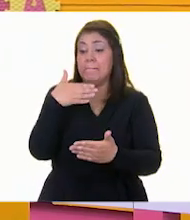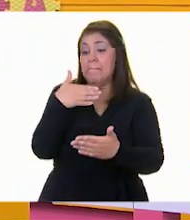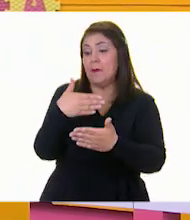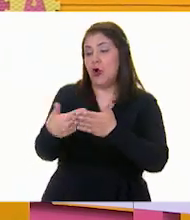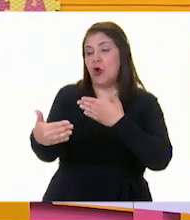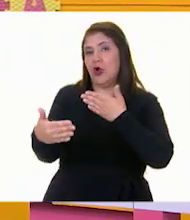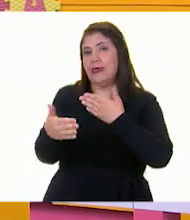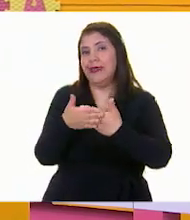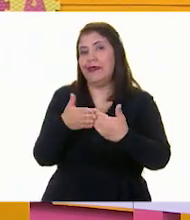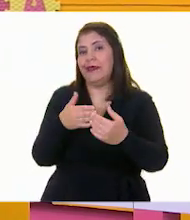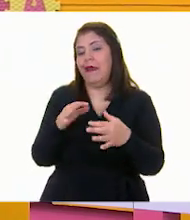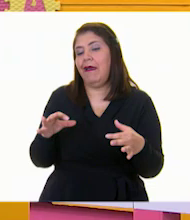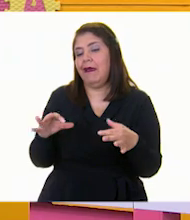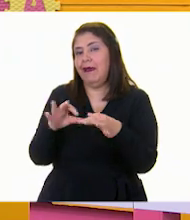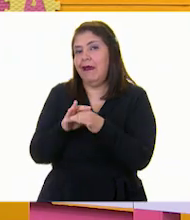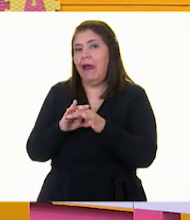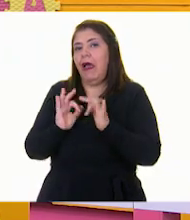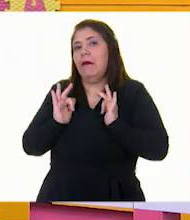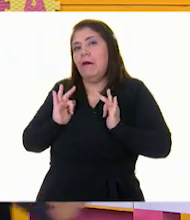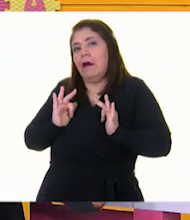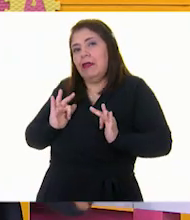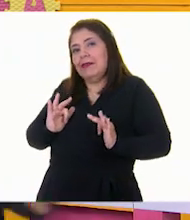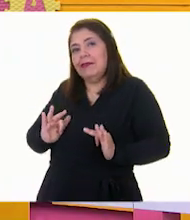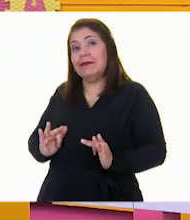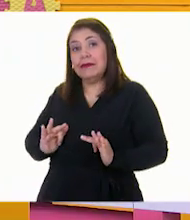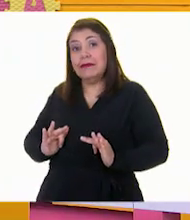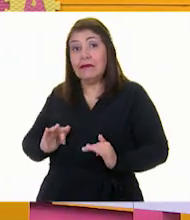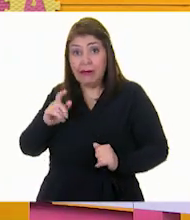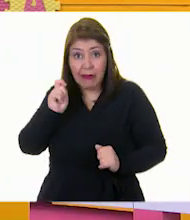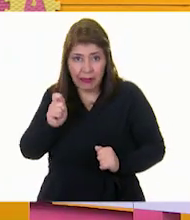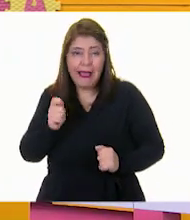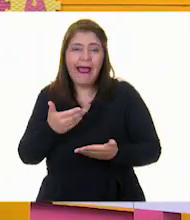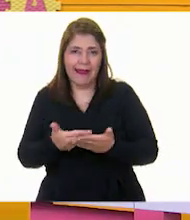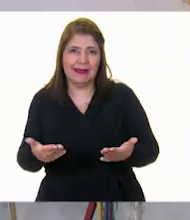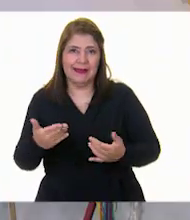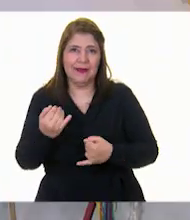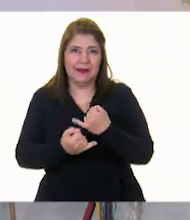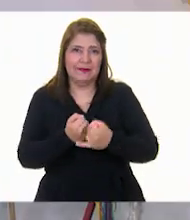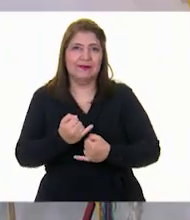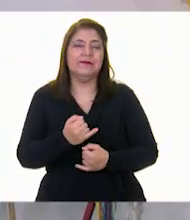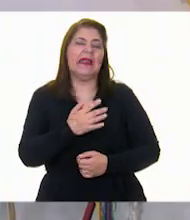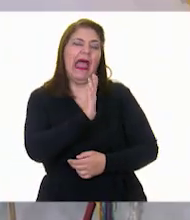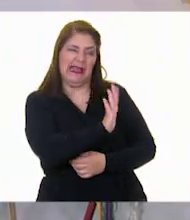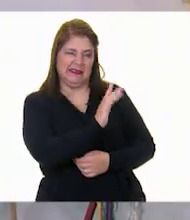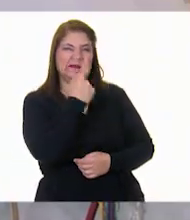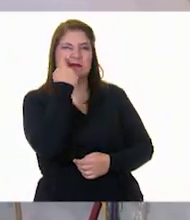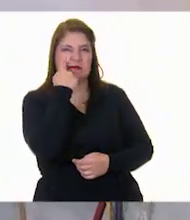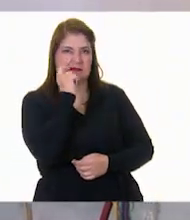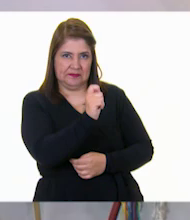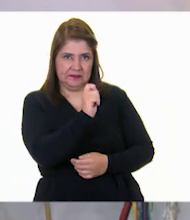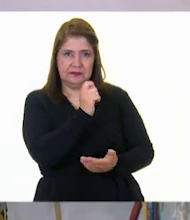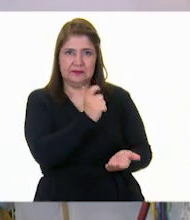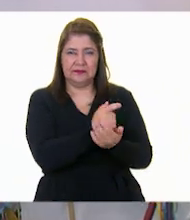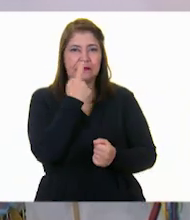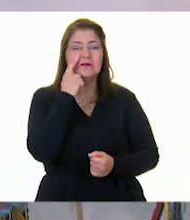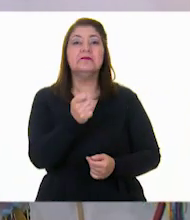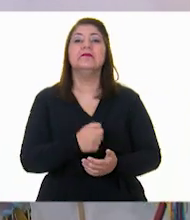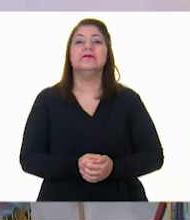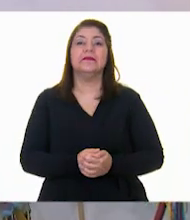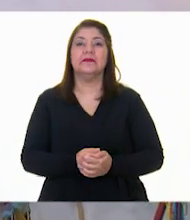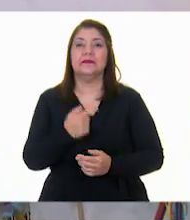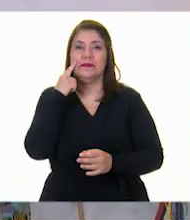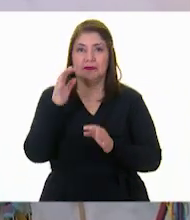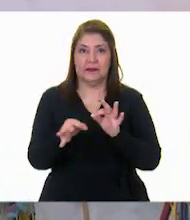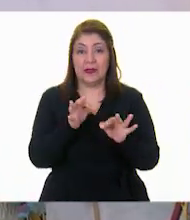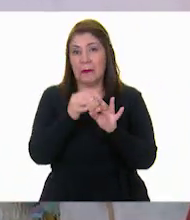comodidad. Así que vamos a jugar. A eso ya lo veremos, Coco Lizzli. Bien, perfecto. Siempre